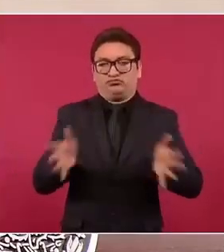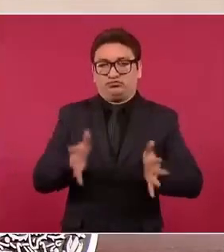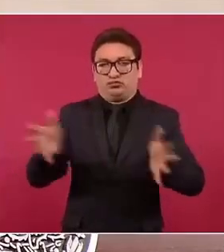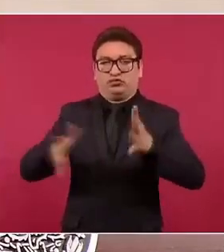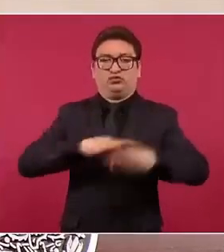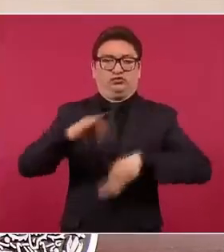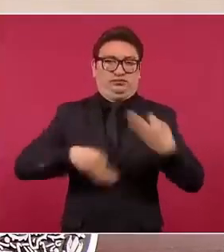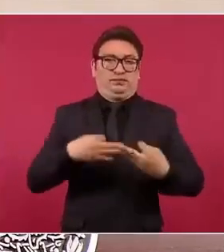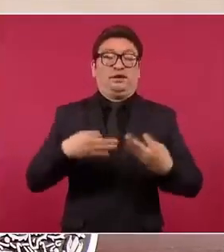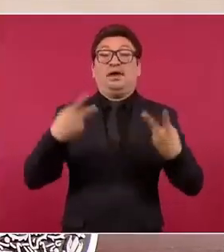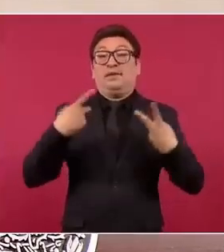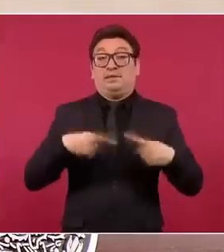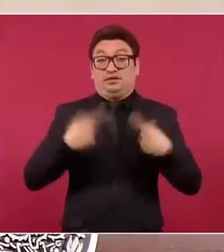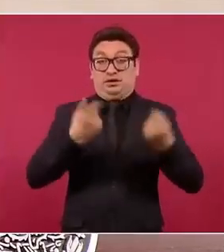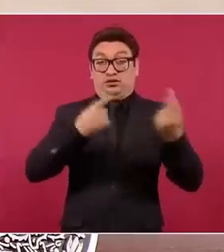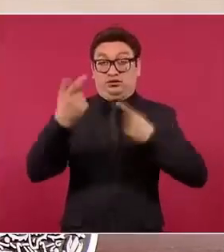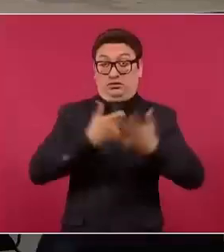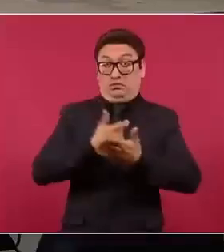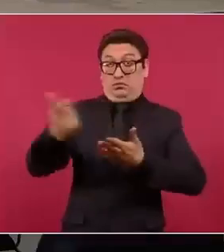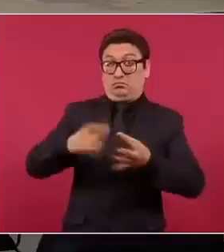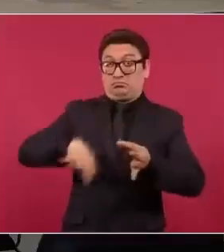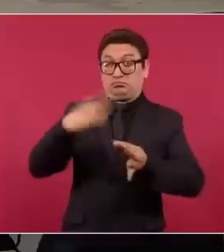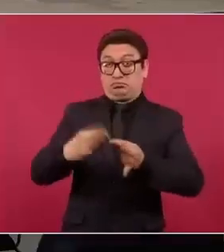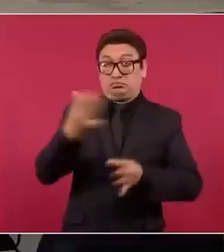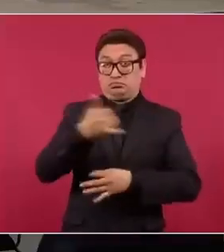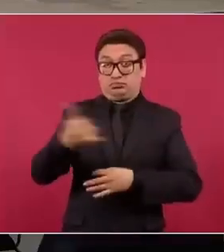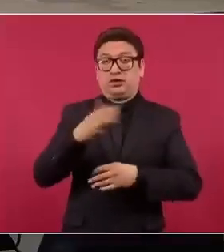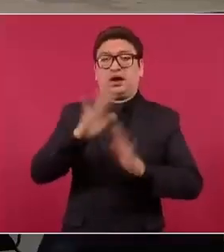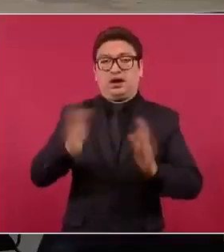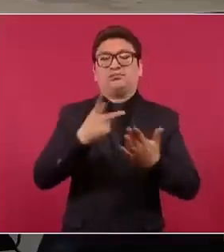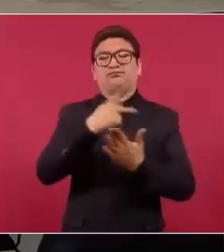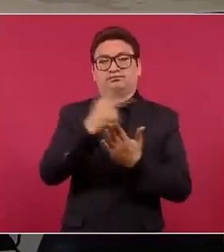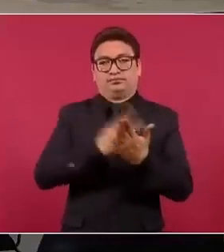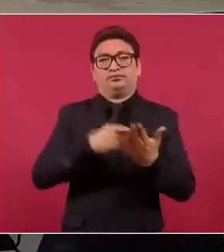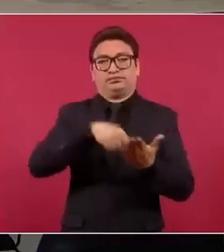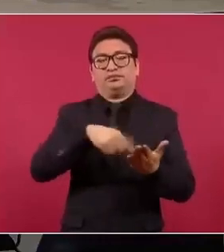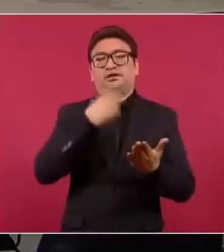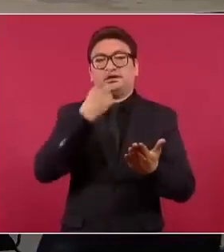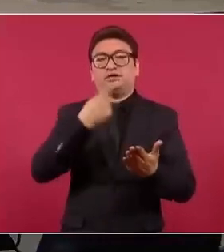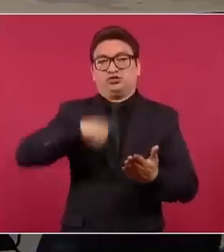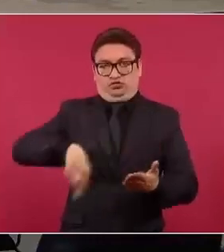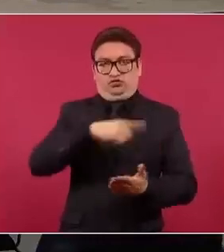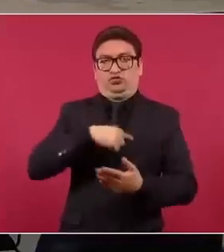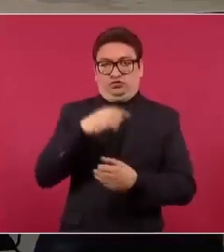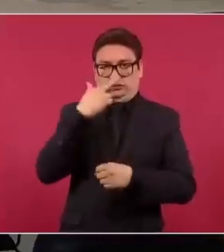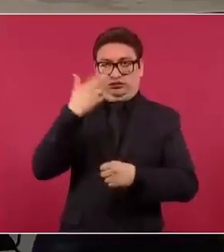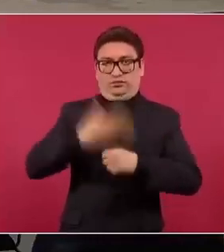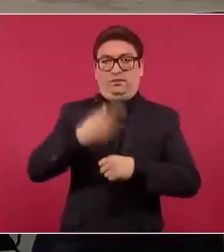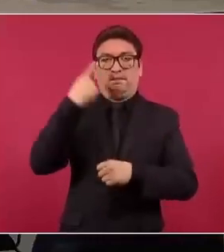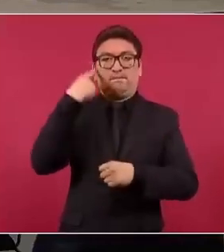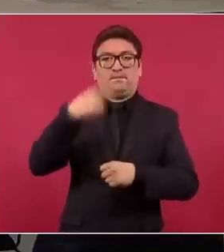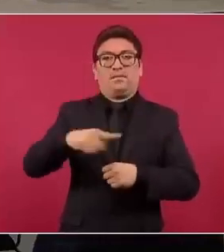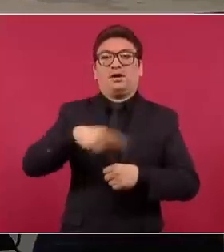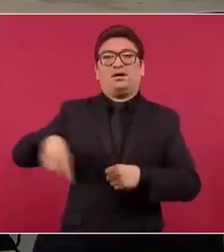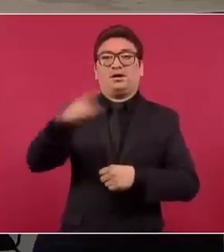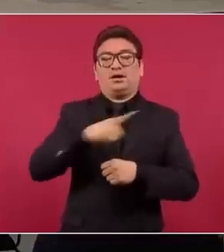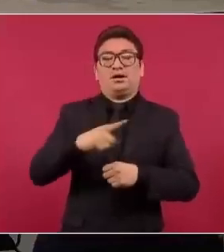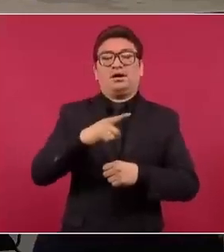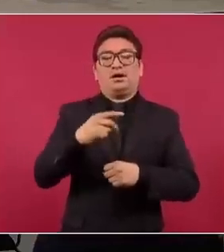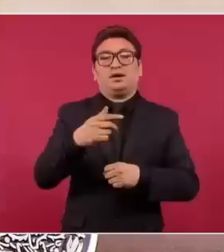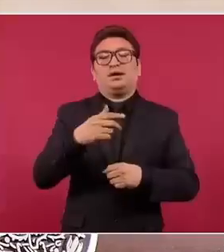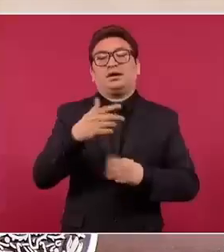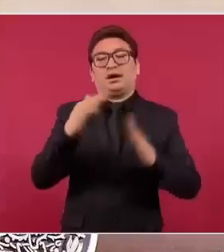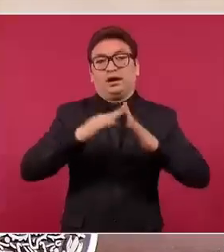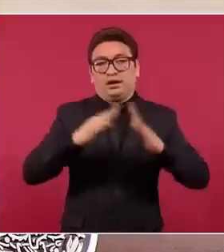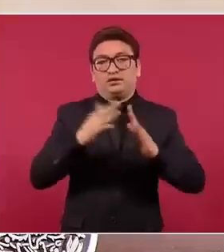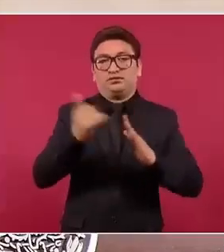caso de quien ha pagado el Infonavit ha puesto un programa donde nosotros asumimos el costo de la cancelación de hipoteca a